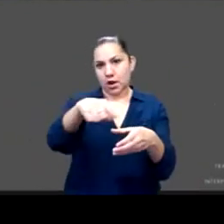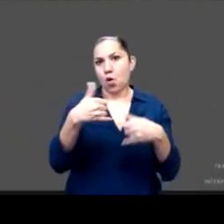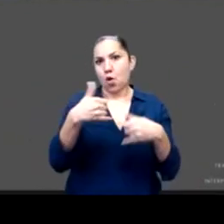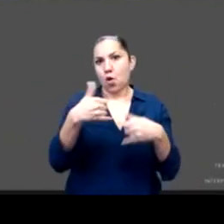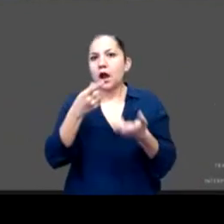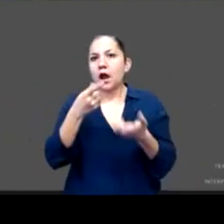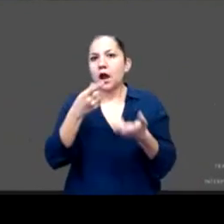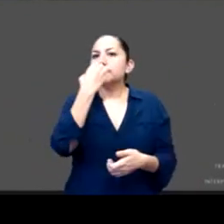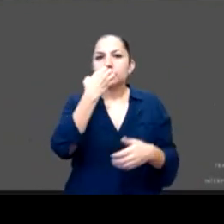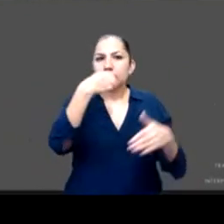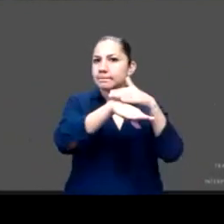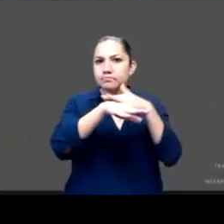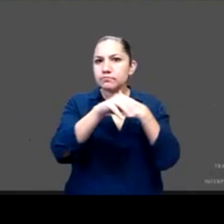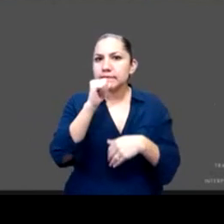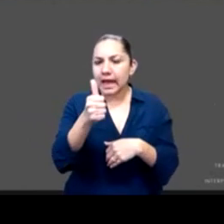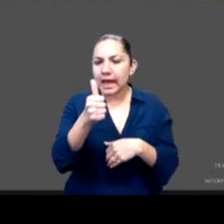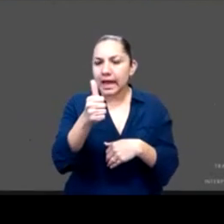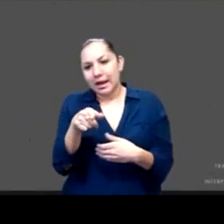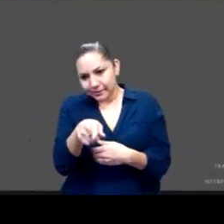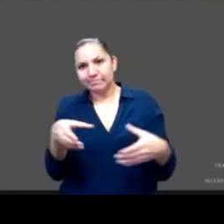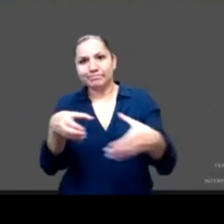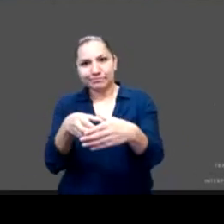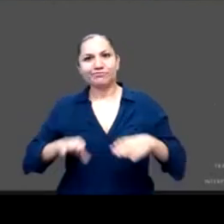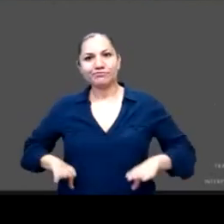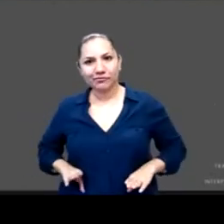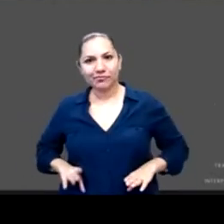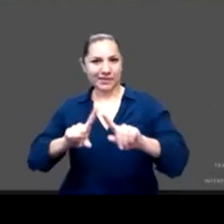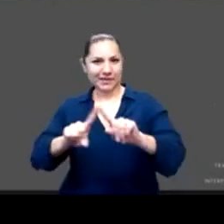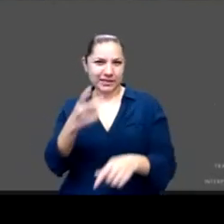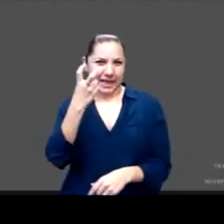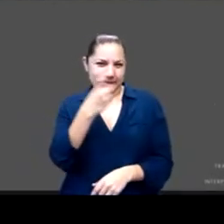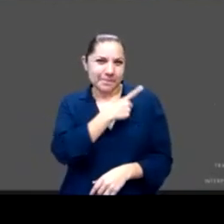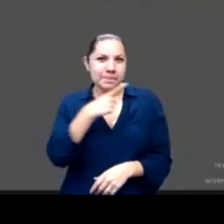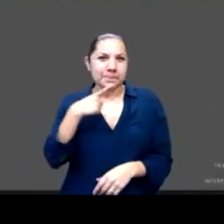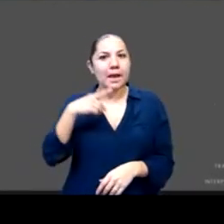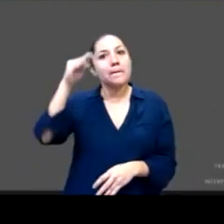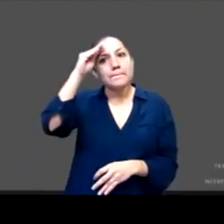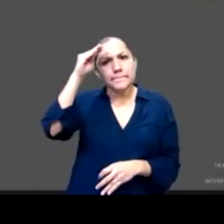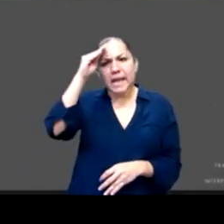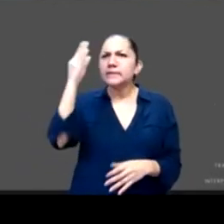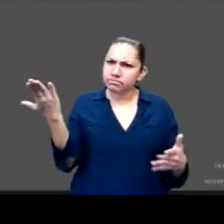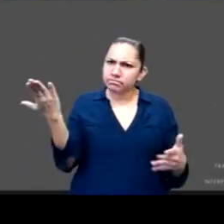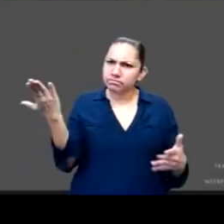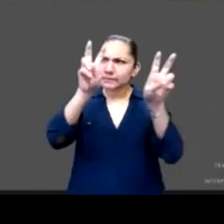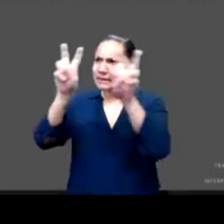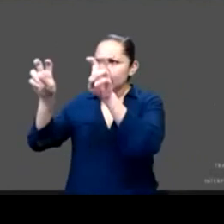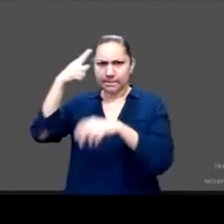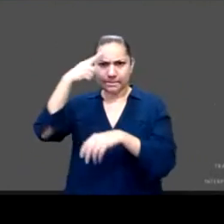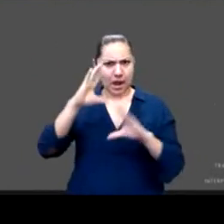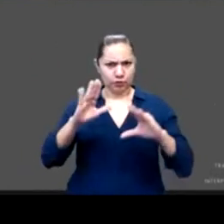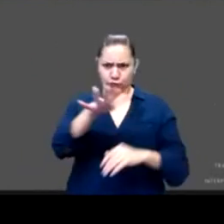intervenciones de educación integral de la sexualidad con los actores competentes. El siguiente elemento es que hay grupos más vulnerables que